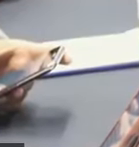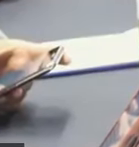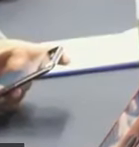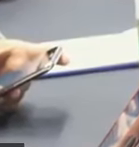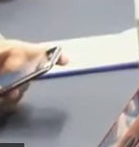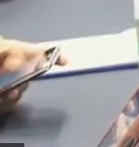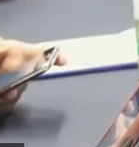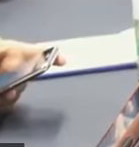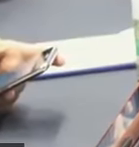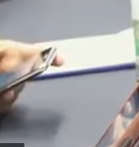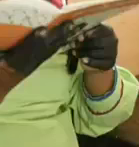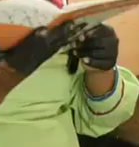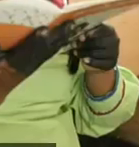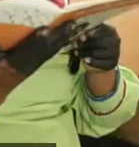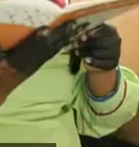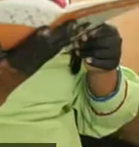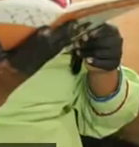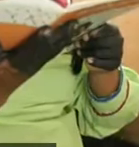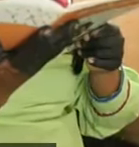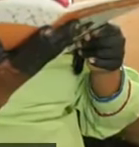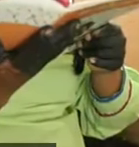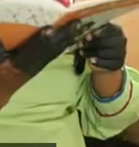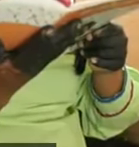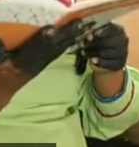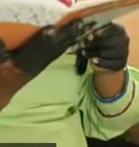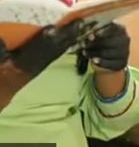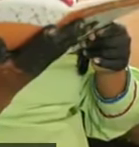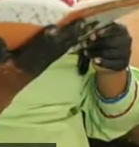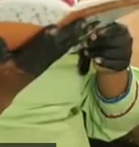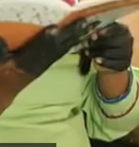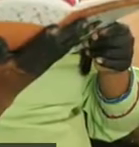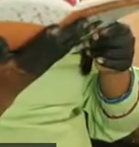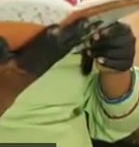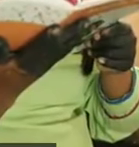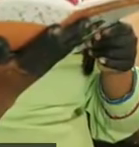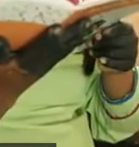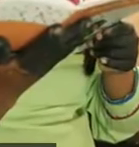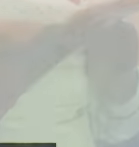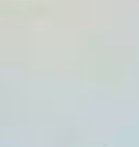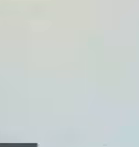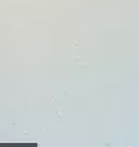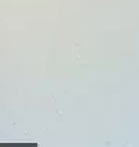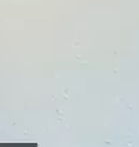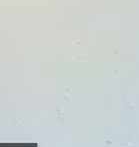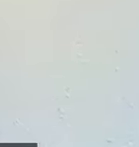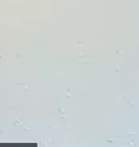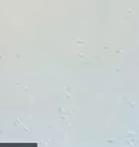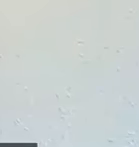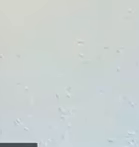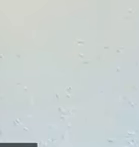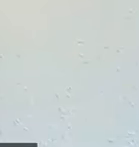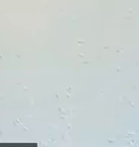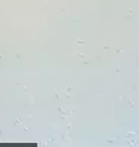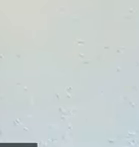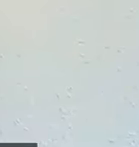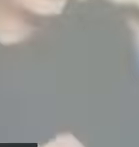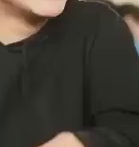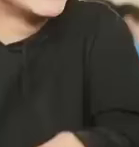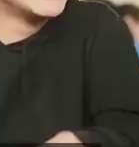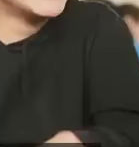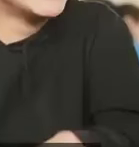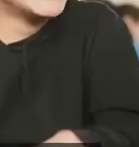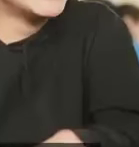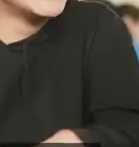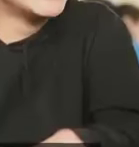Construyamos nuestro propio aprendizaje. Preguntando, investigando, reflexionando de los temas. Y buscando información en libros e